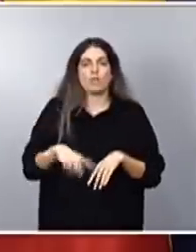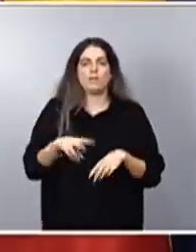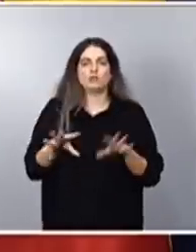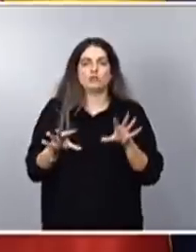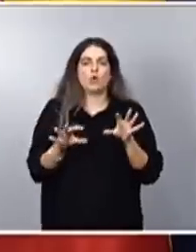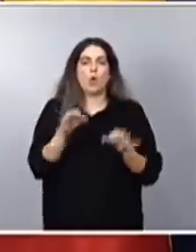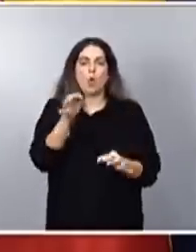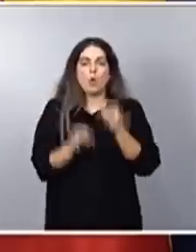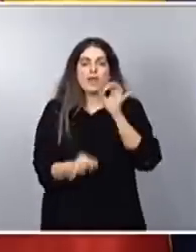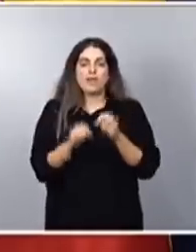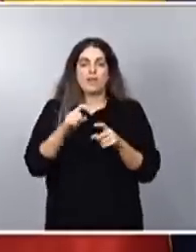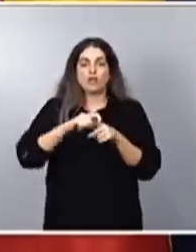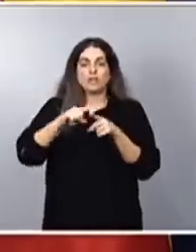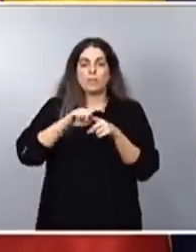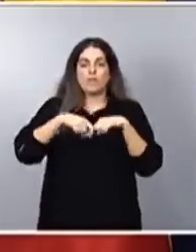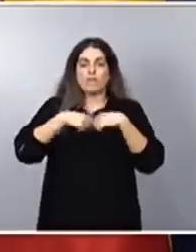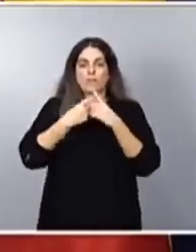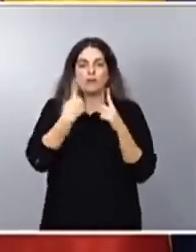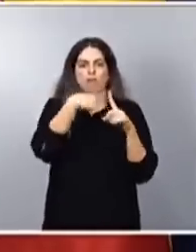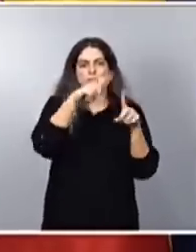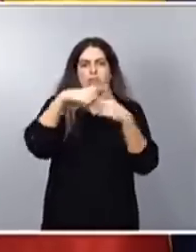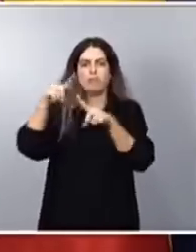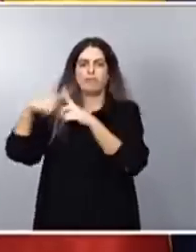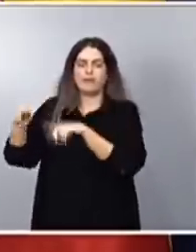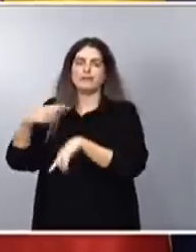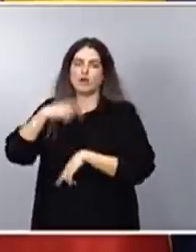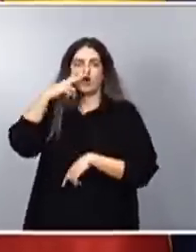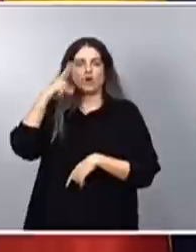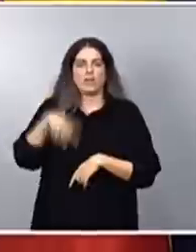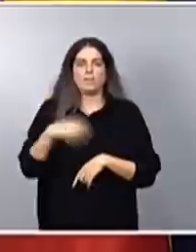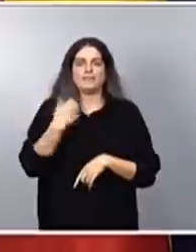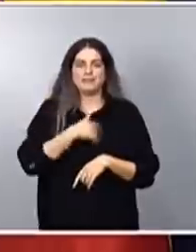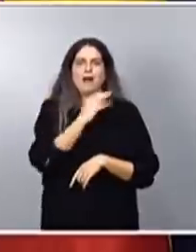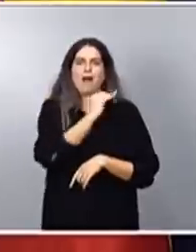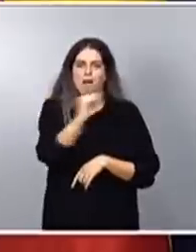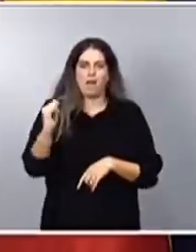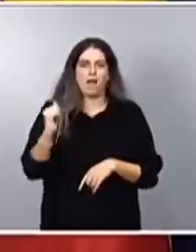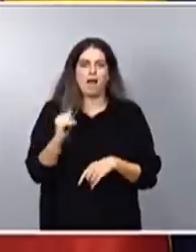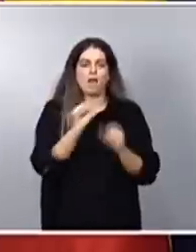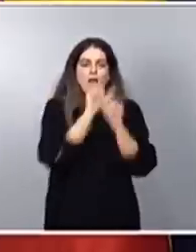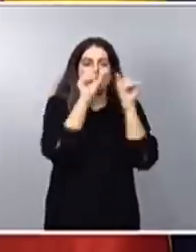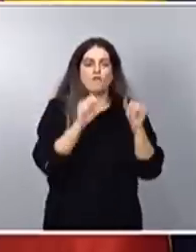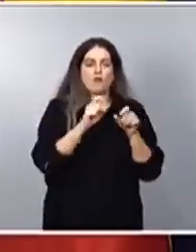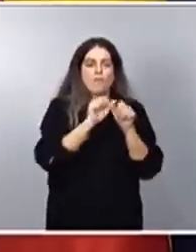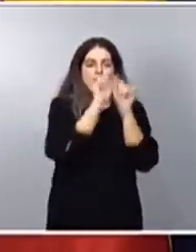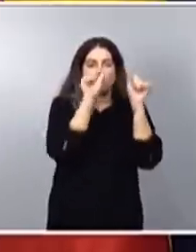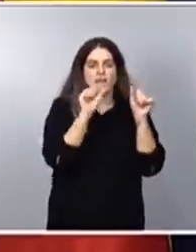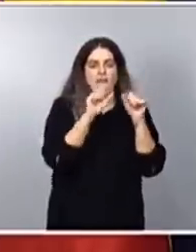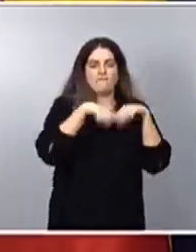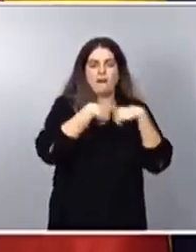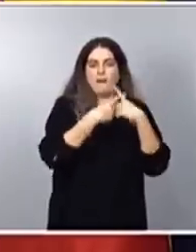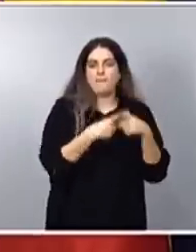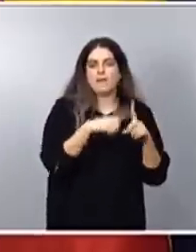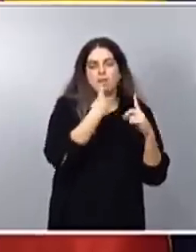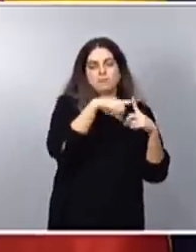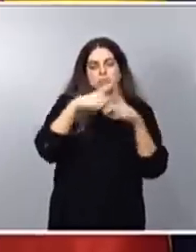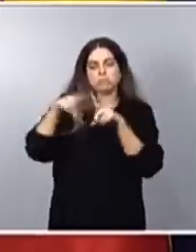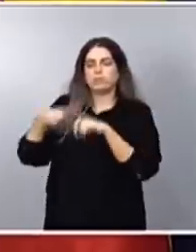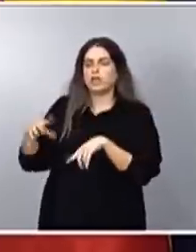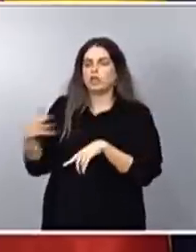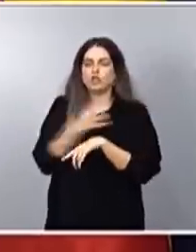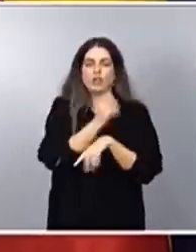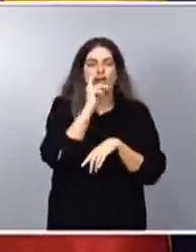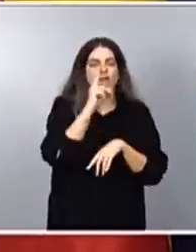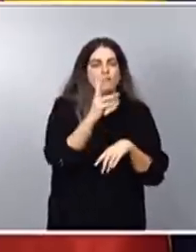ya existen en nuestro país. Insisto, ya hay muchas formas de ser familia en España y todas deben verse igualmente protegidas por nuestra